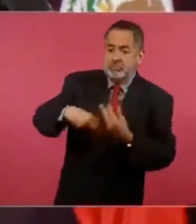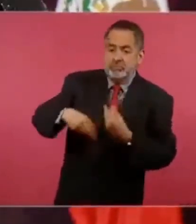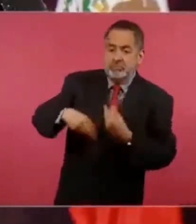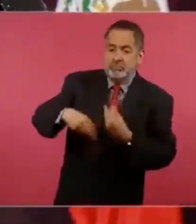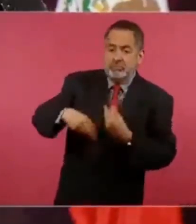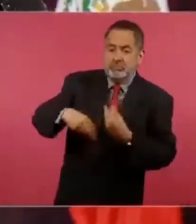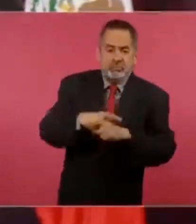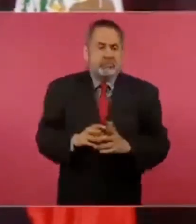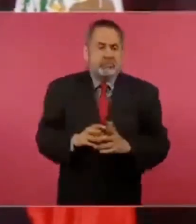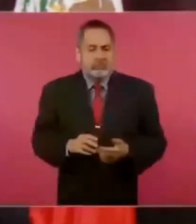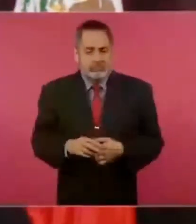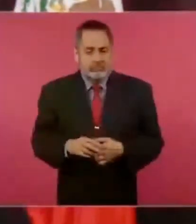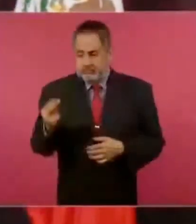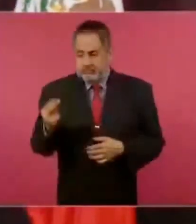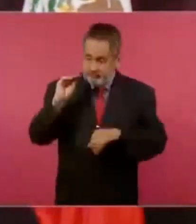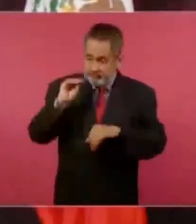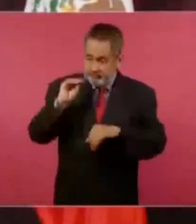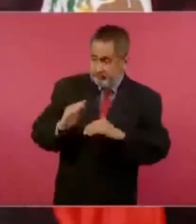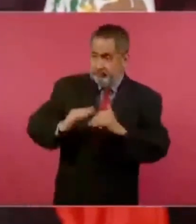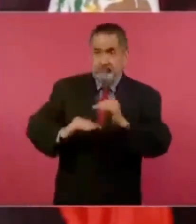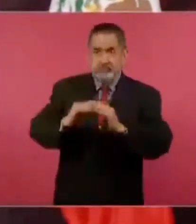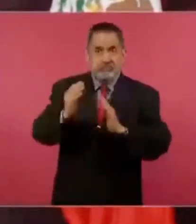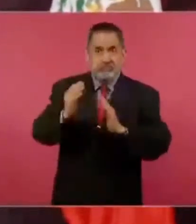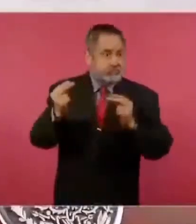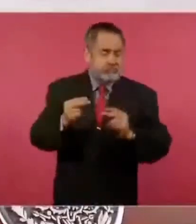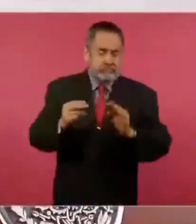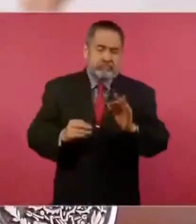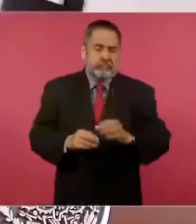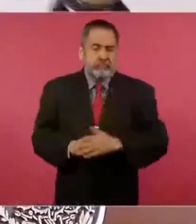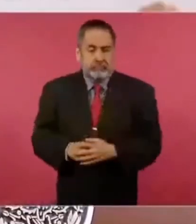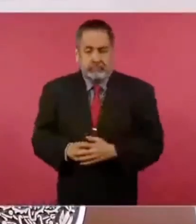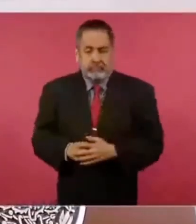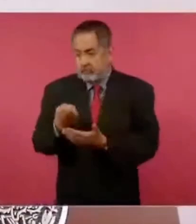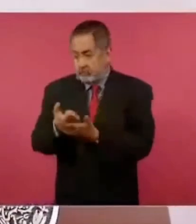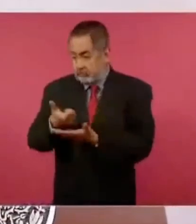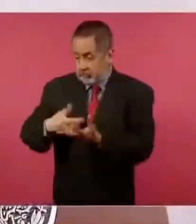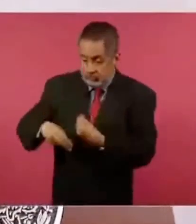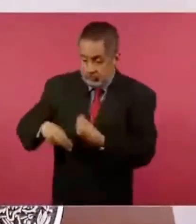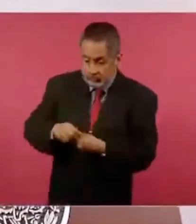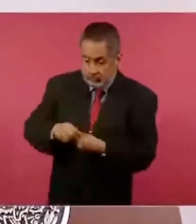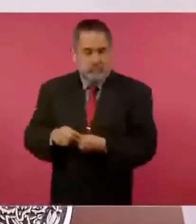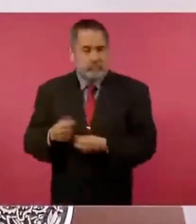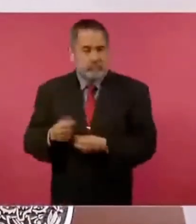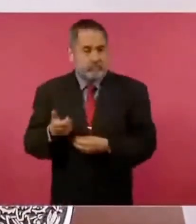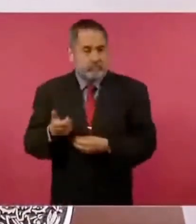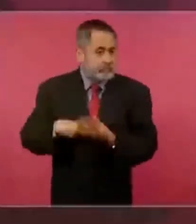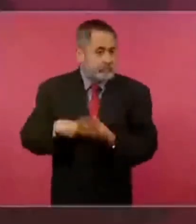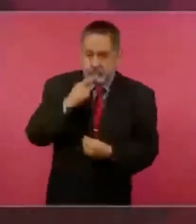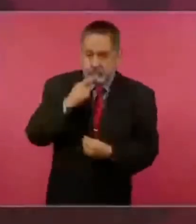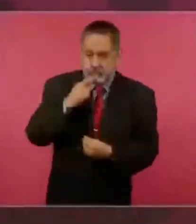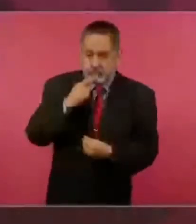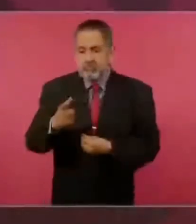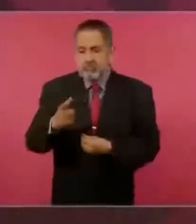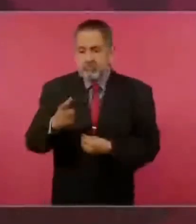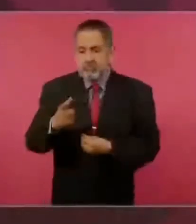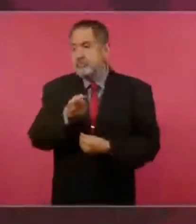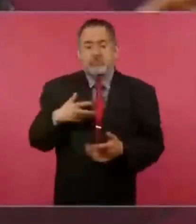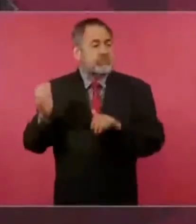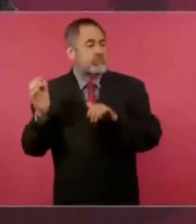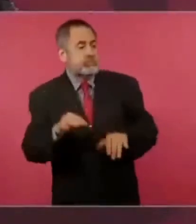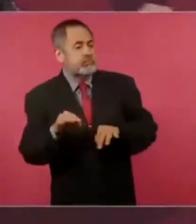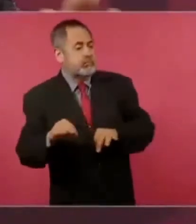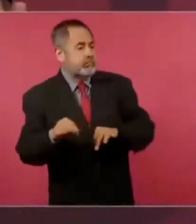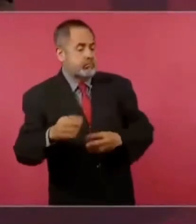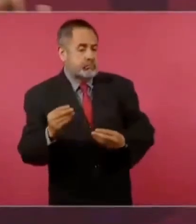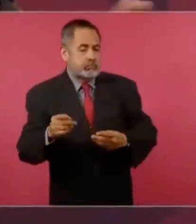obras que requiere el país, se reactiva la economía y se generan muchos empleos y ella sabe